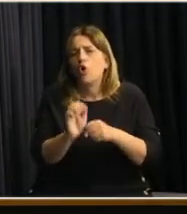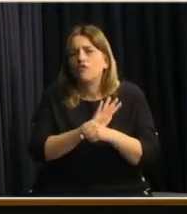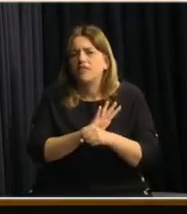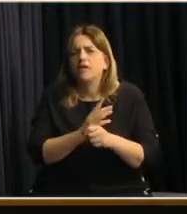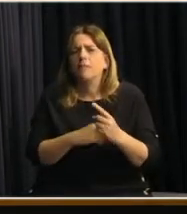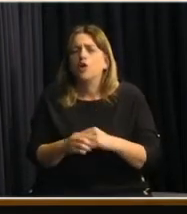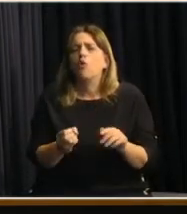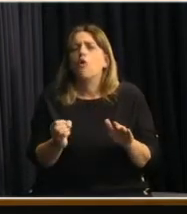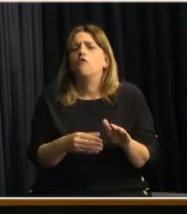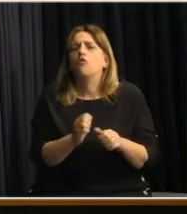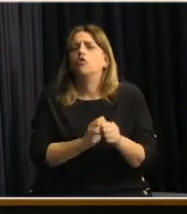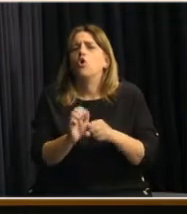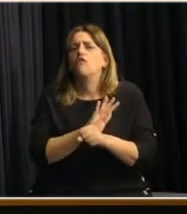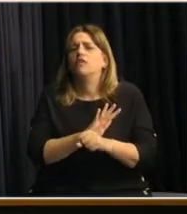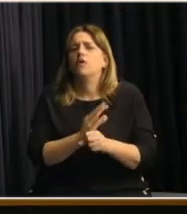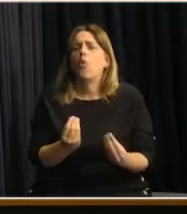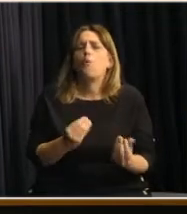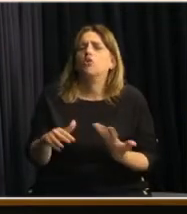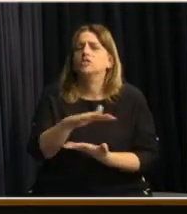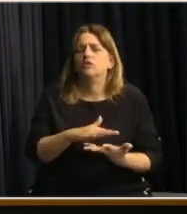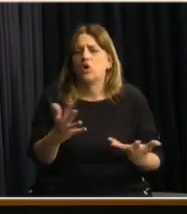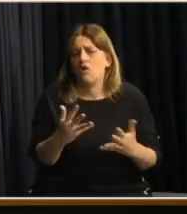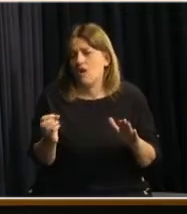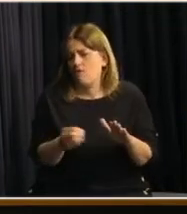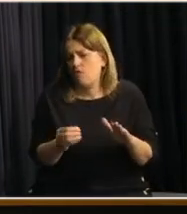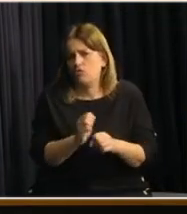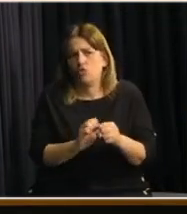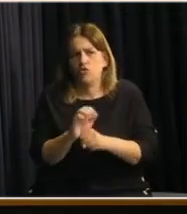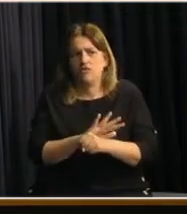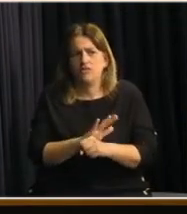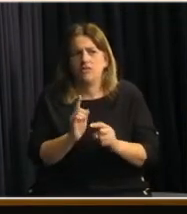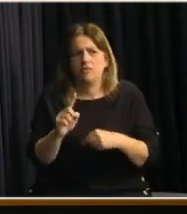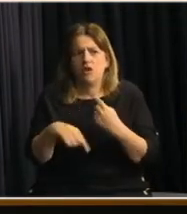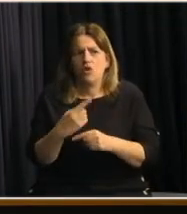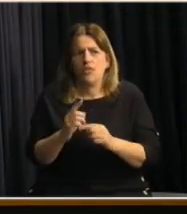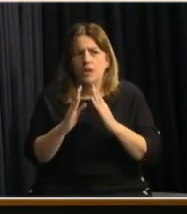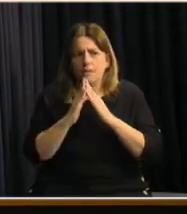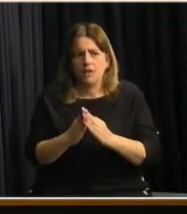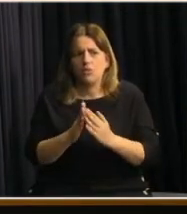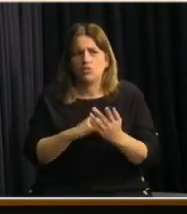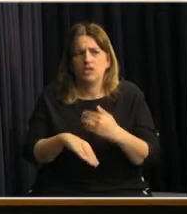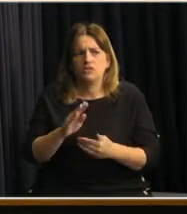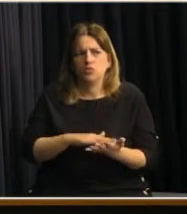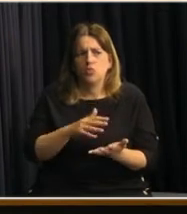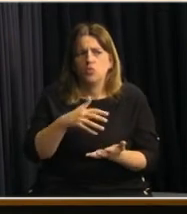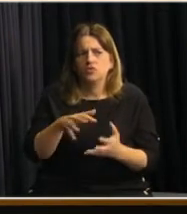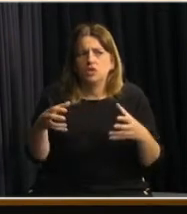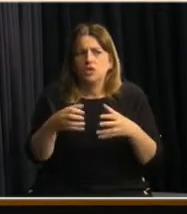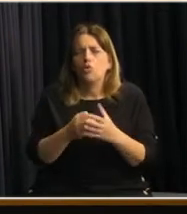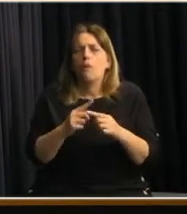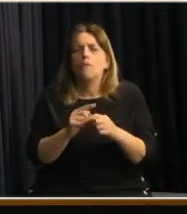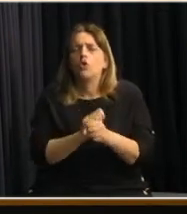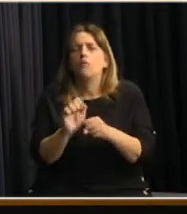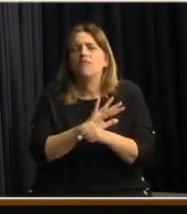¿Cómo está el Fondo Conoravirus? ¿Cuál es la situación del fondo? Y otra pregunta es, sectores afectados por la pandemia están